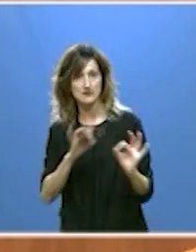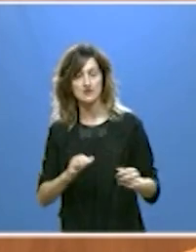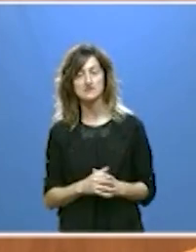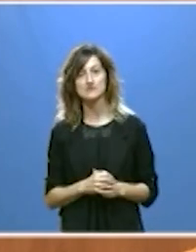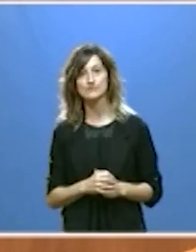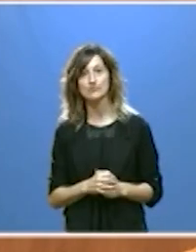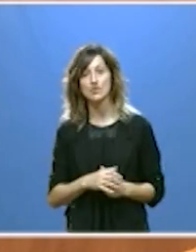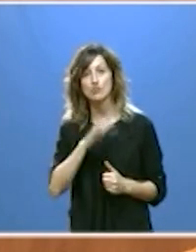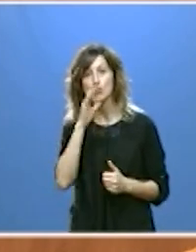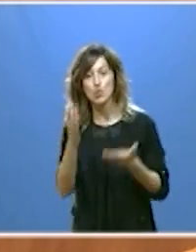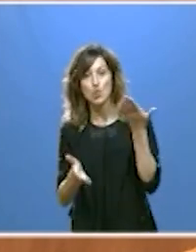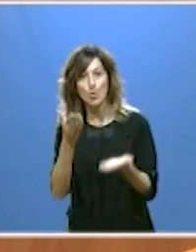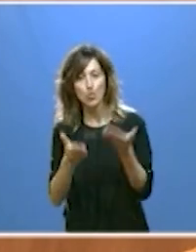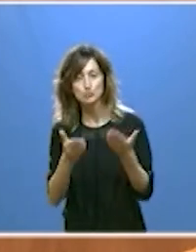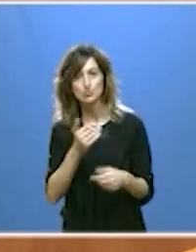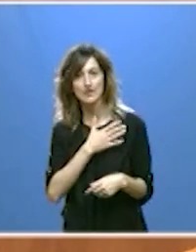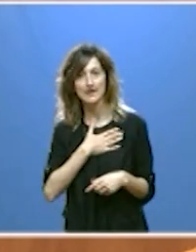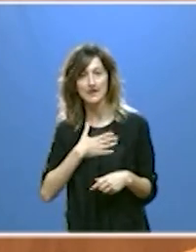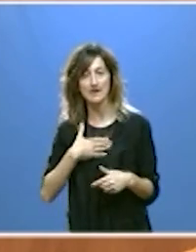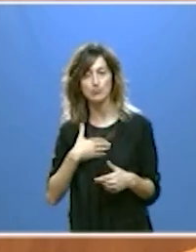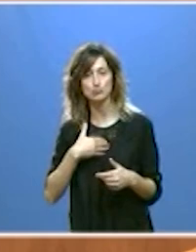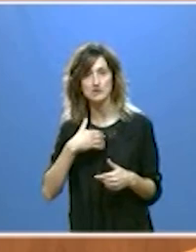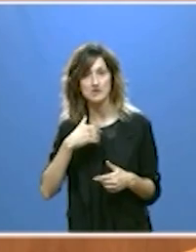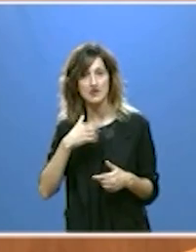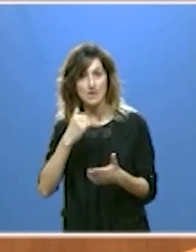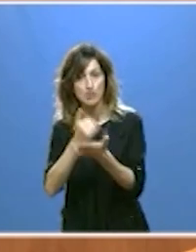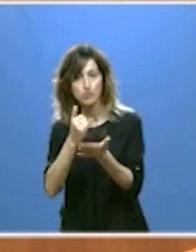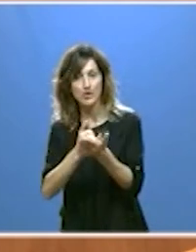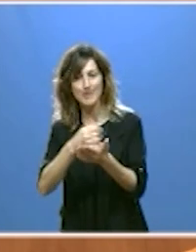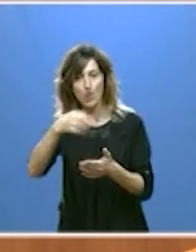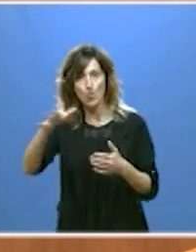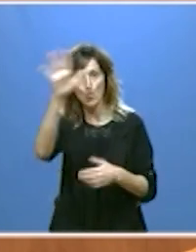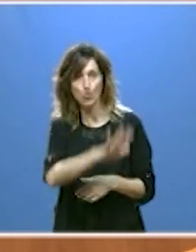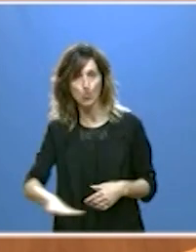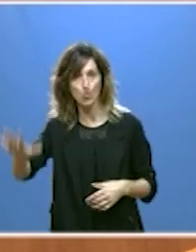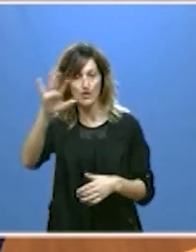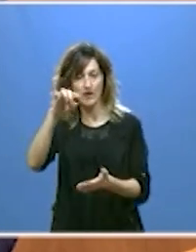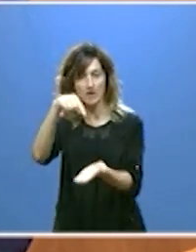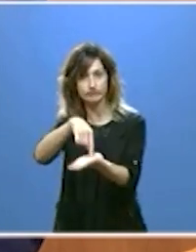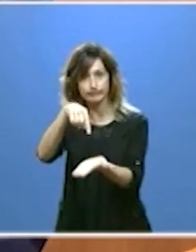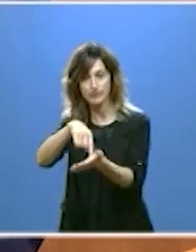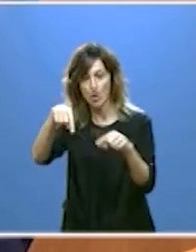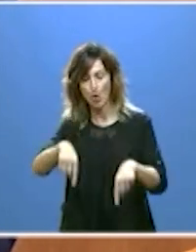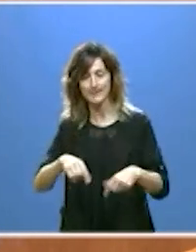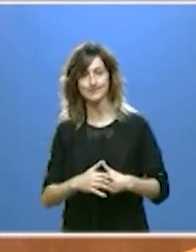Porque es justo queremos una EBAU única. Eso es lo que reclamamos hoy aquí.